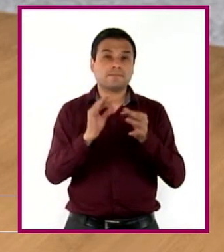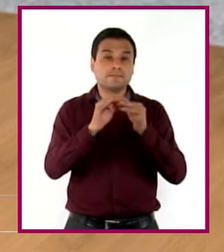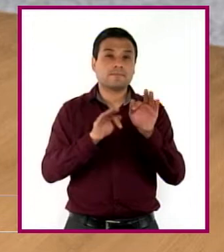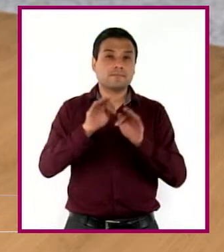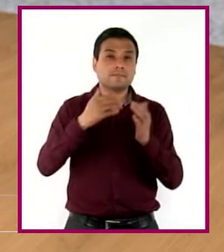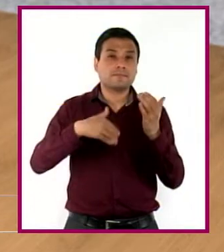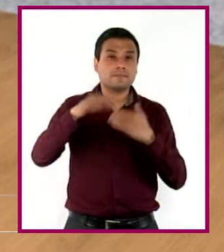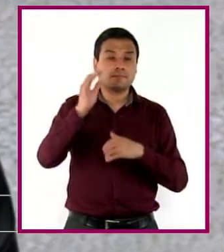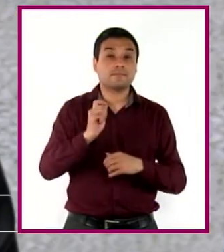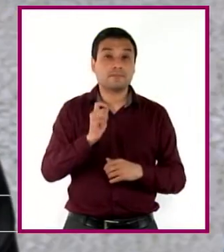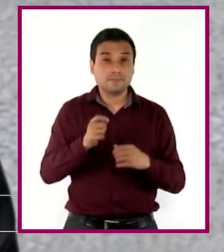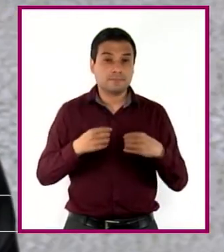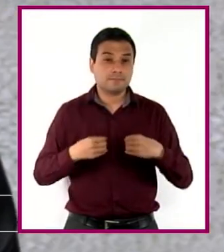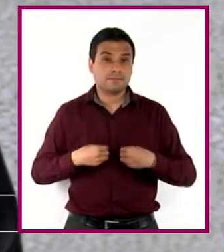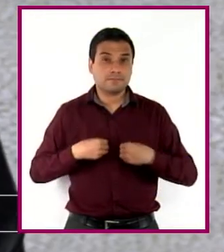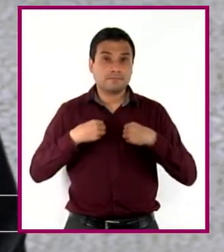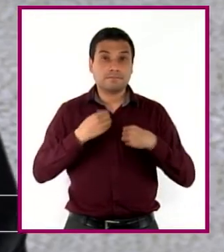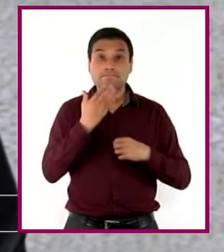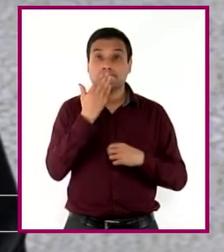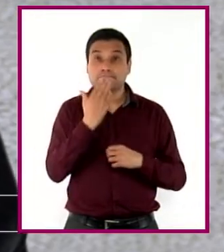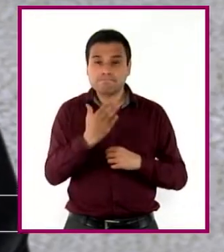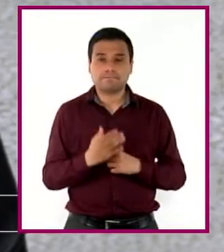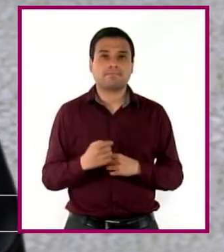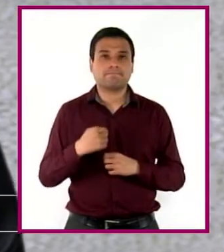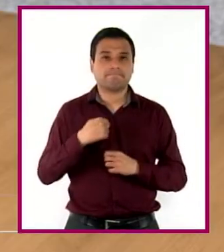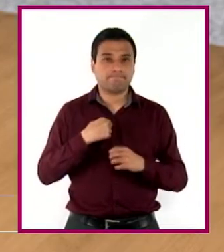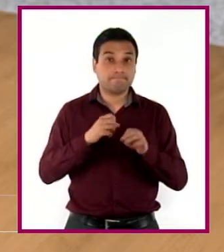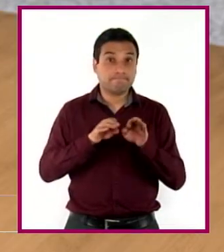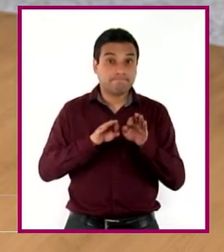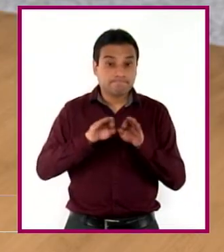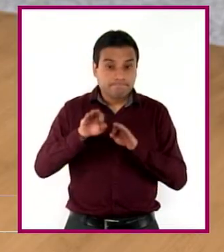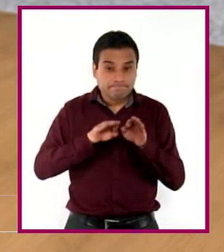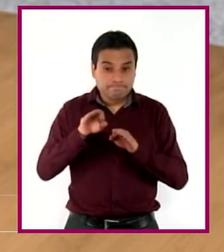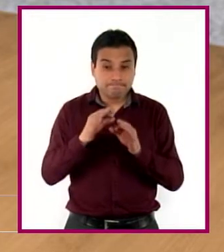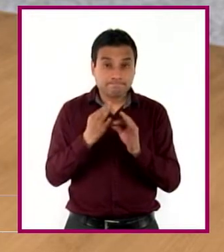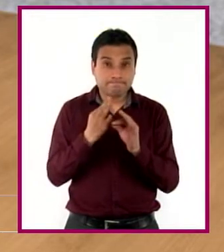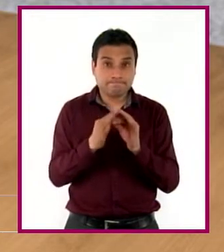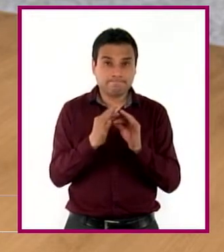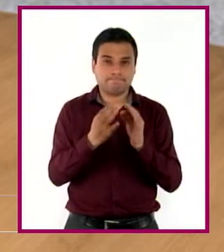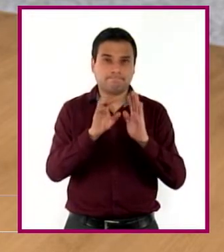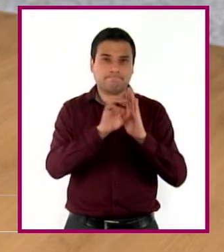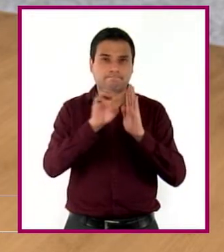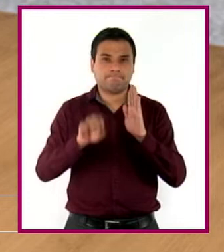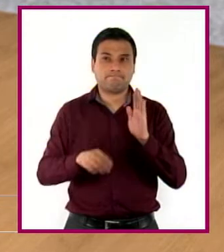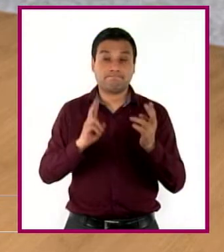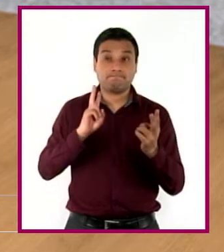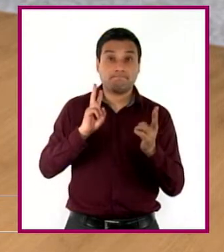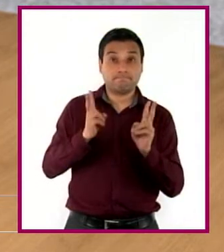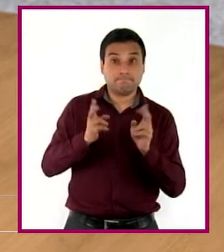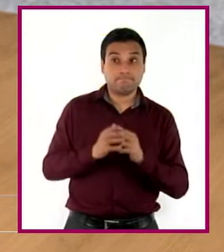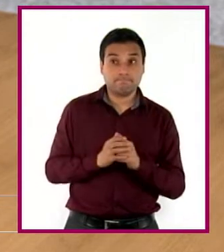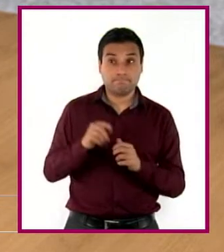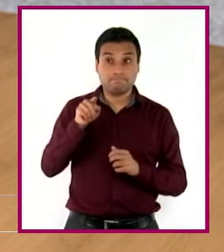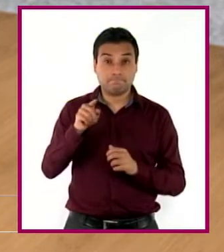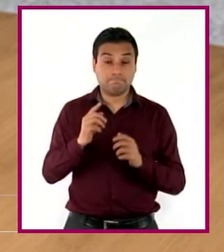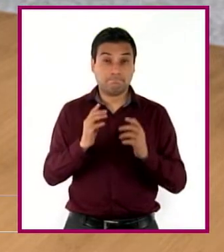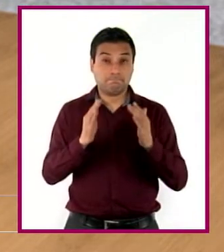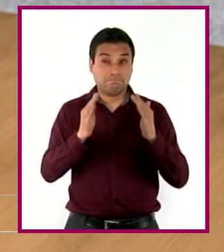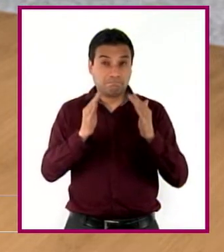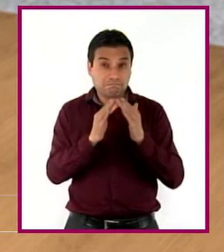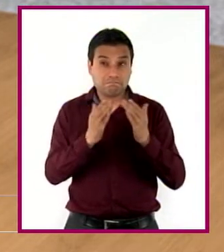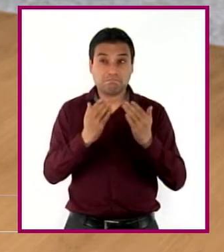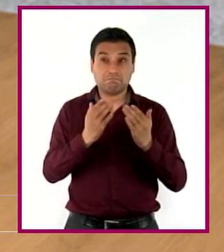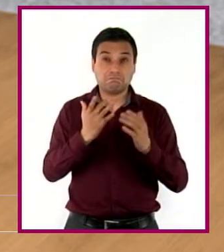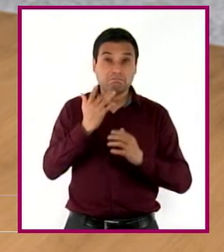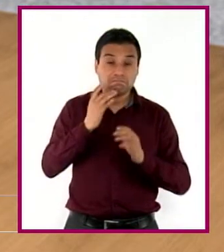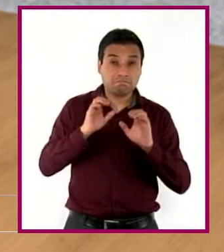vivir bien. Sí, pero con los frutos del trabajo que se realiza. Si tu vecino vive bien por ser el hijo del dueño, no realiza ningún